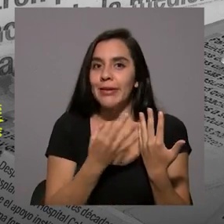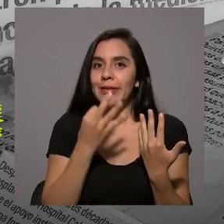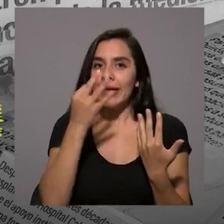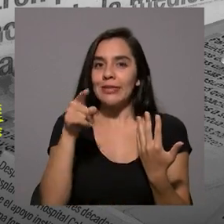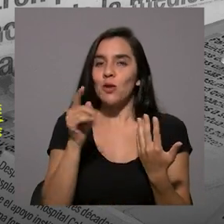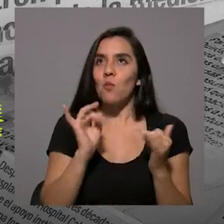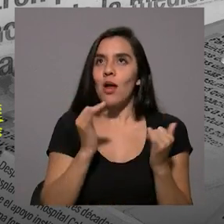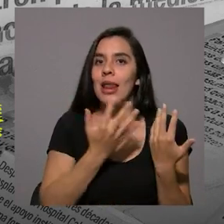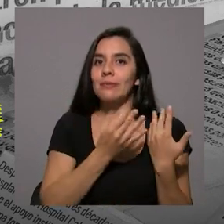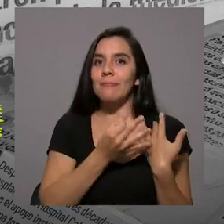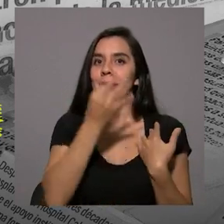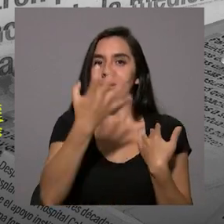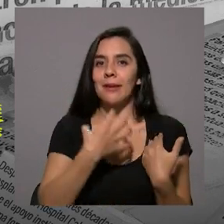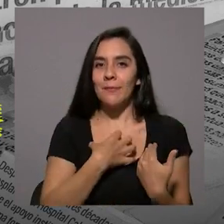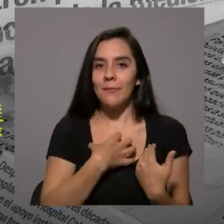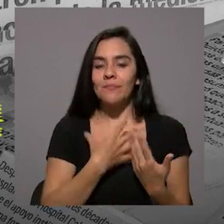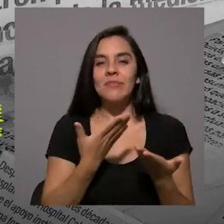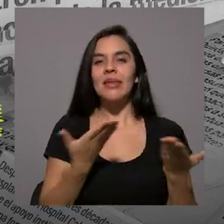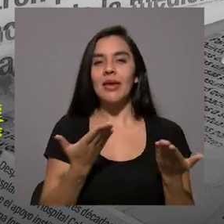poco la esperanza,